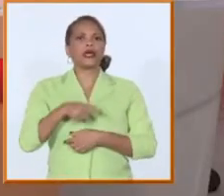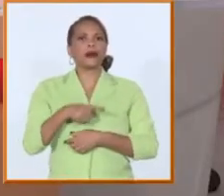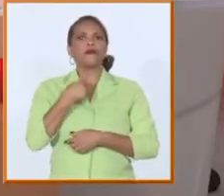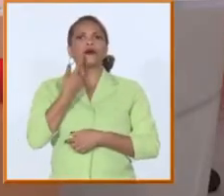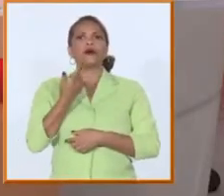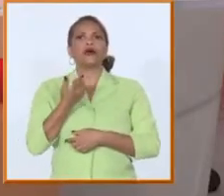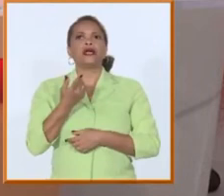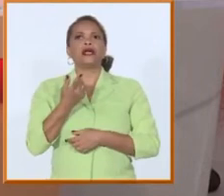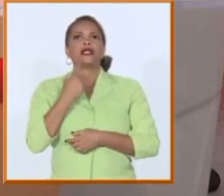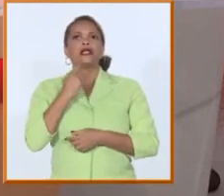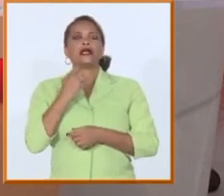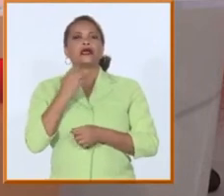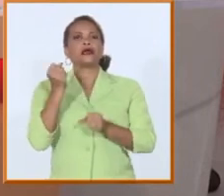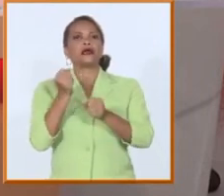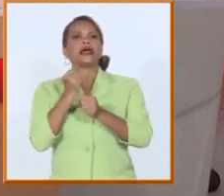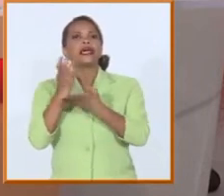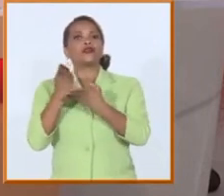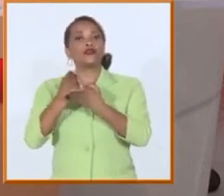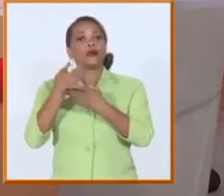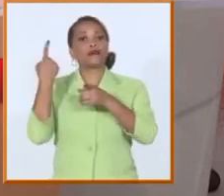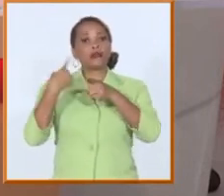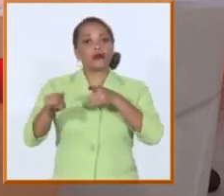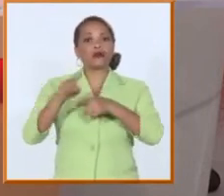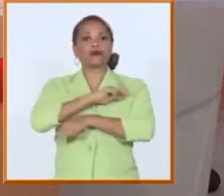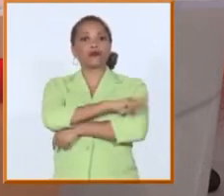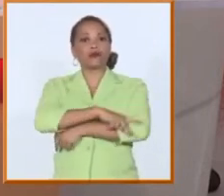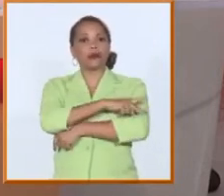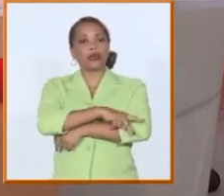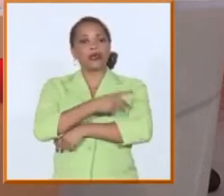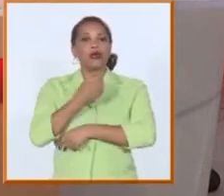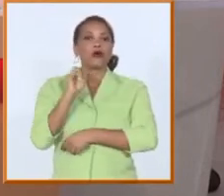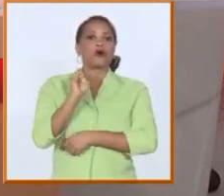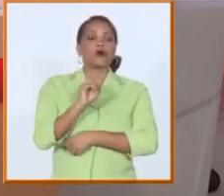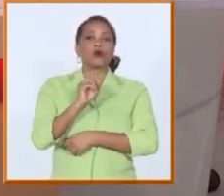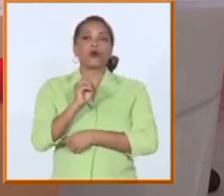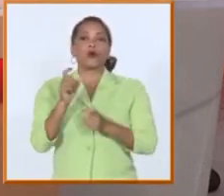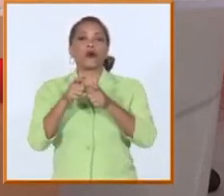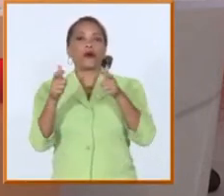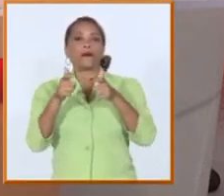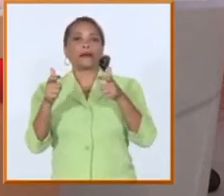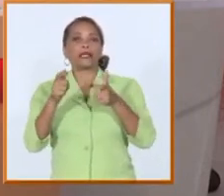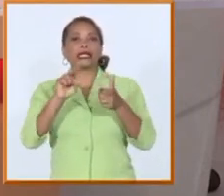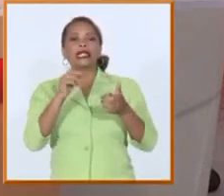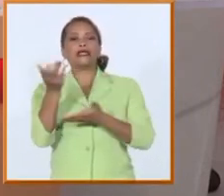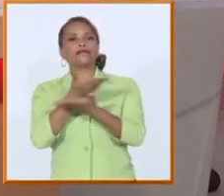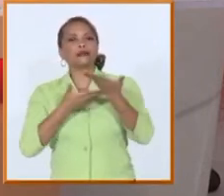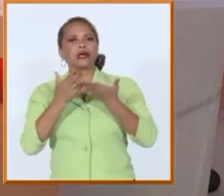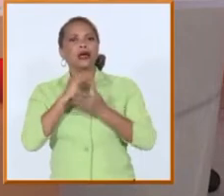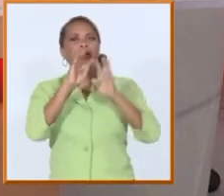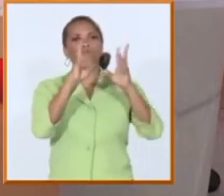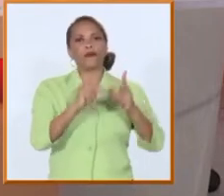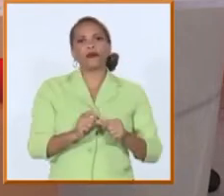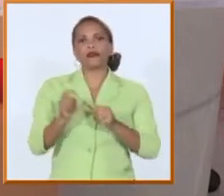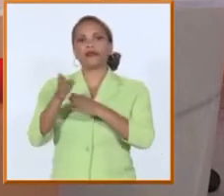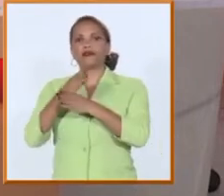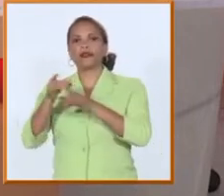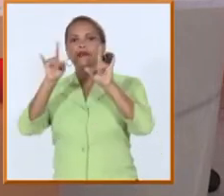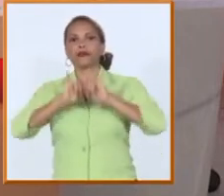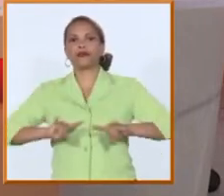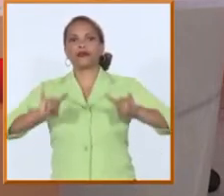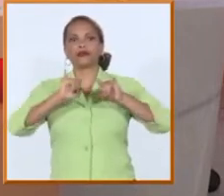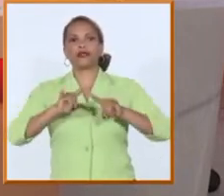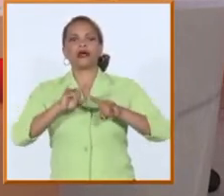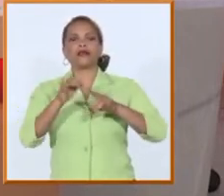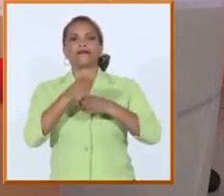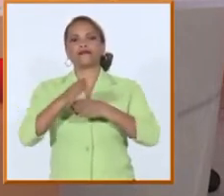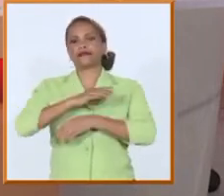también en el exterior y la ampliación del intercambio académico con las universidades del mundo con